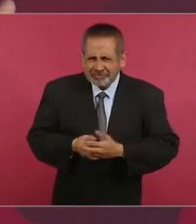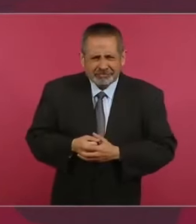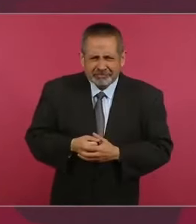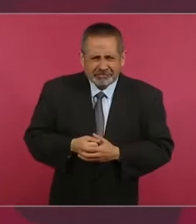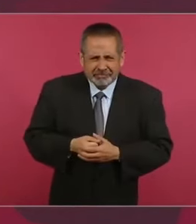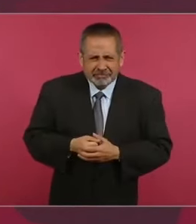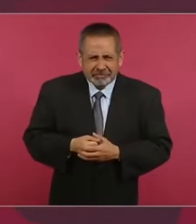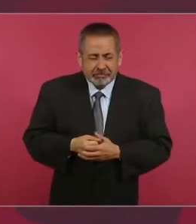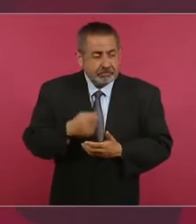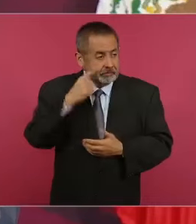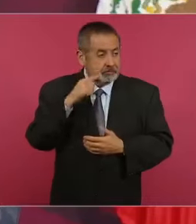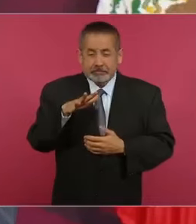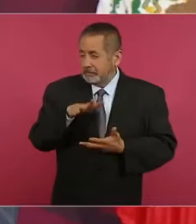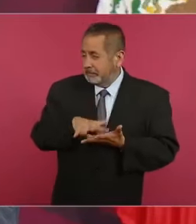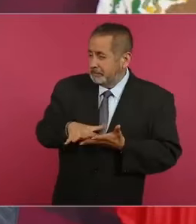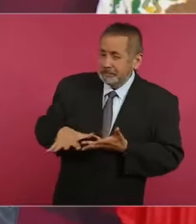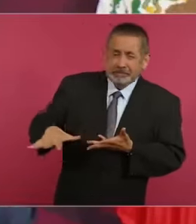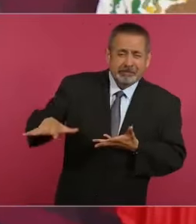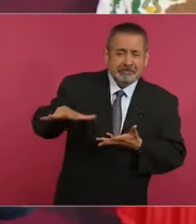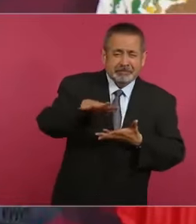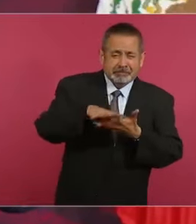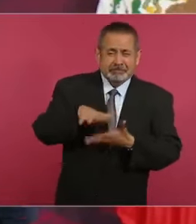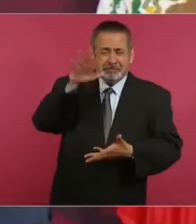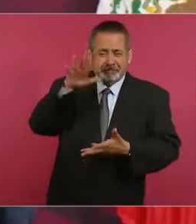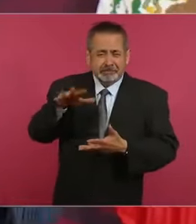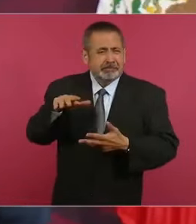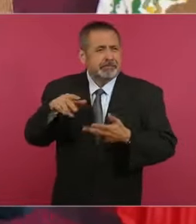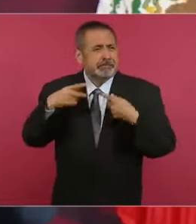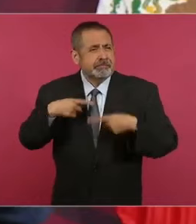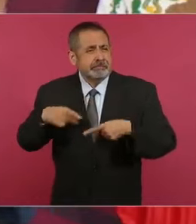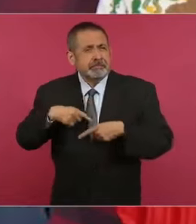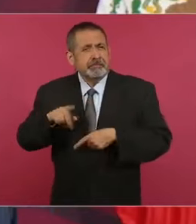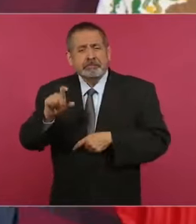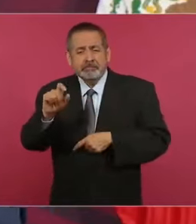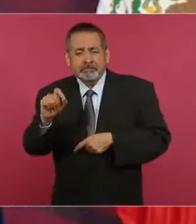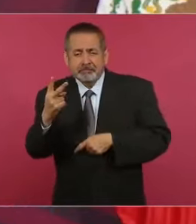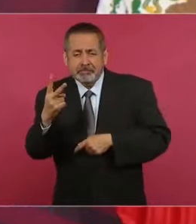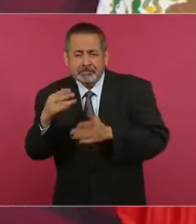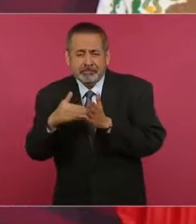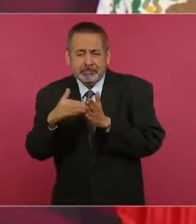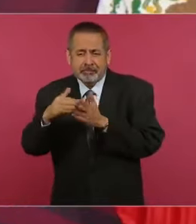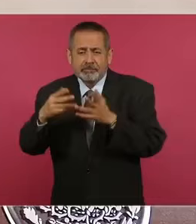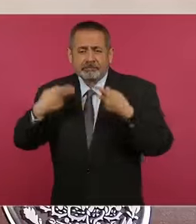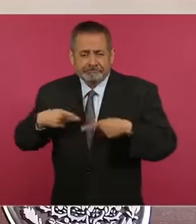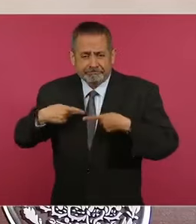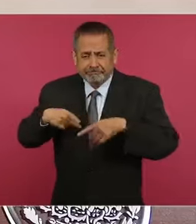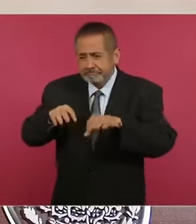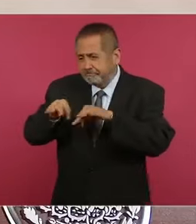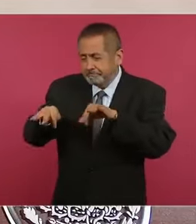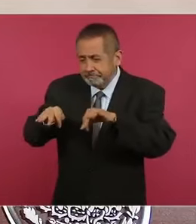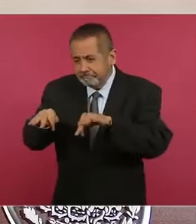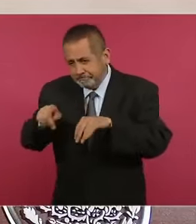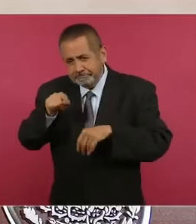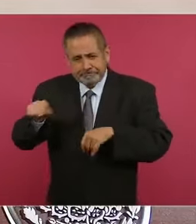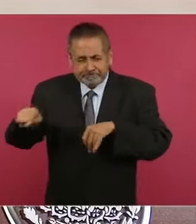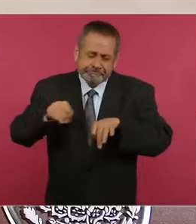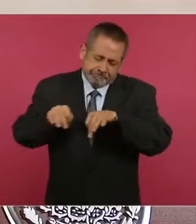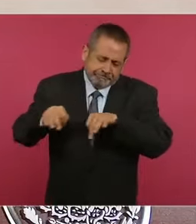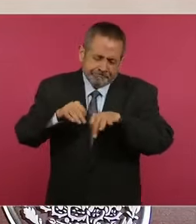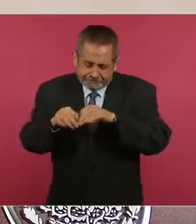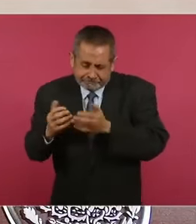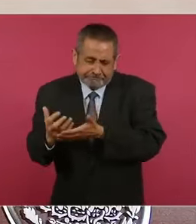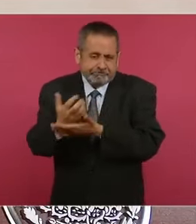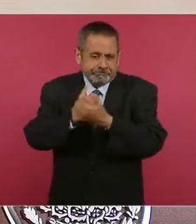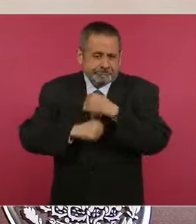de los trabajadores de México, 22 millones de trabajadores, ganan en